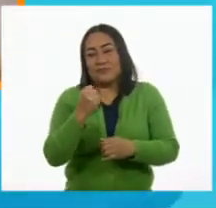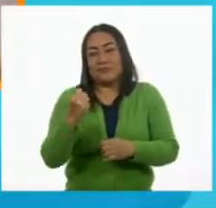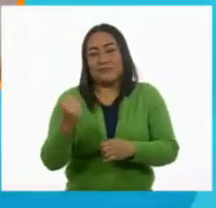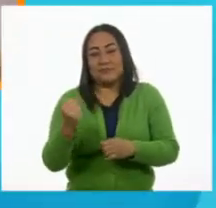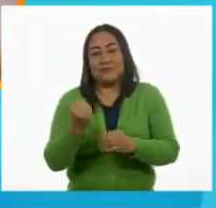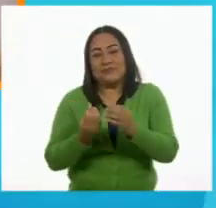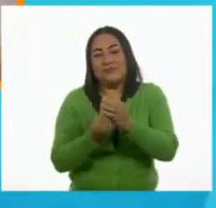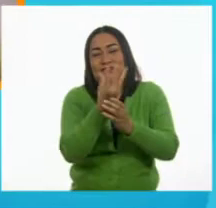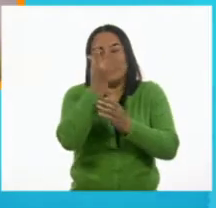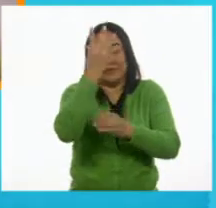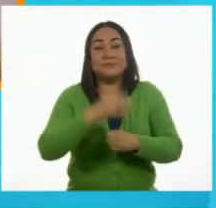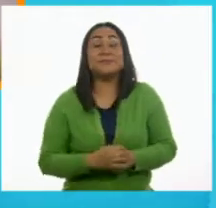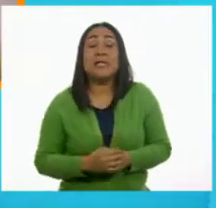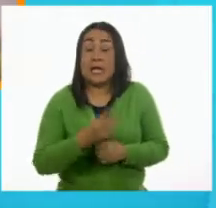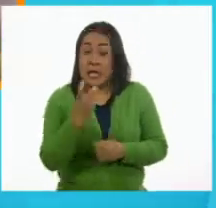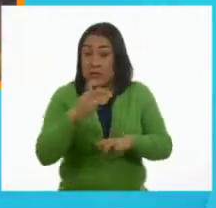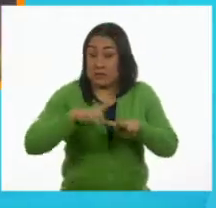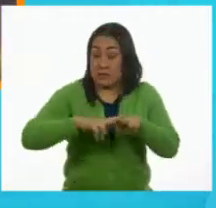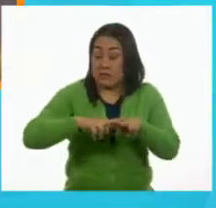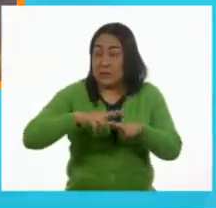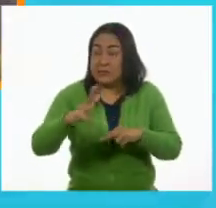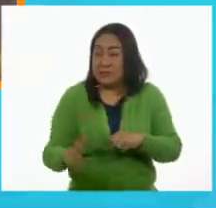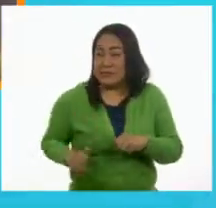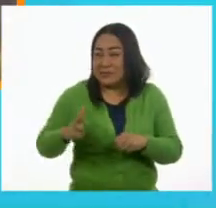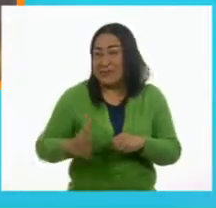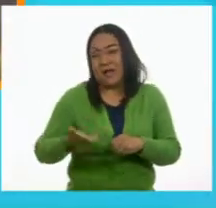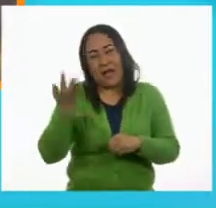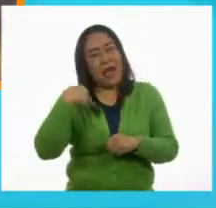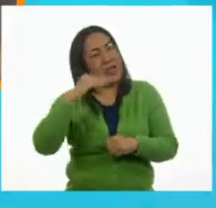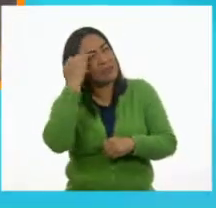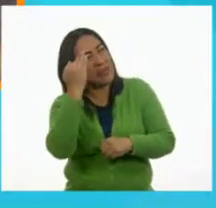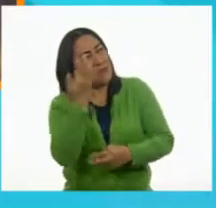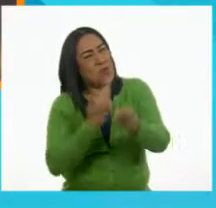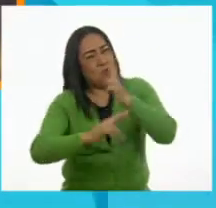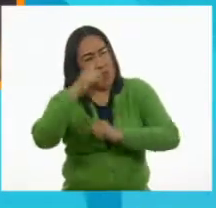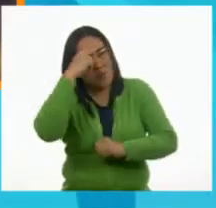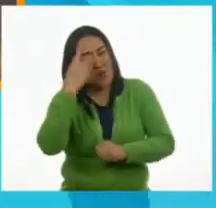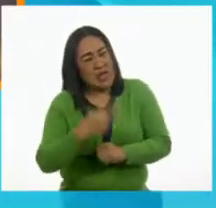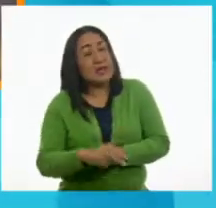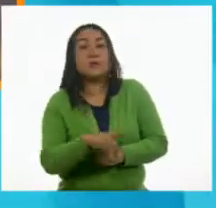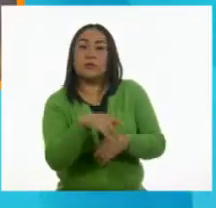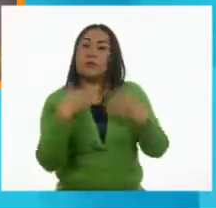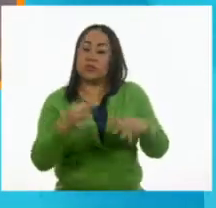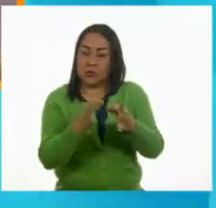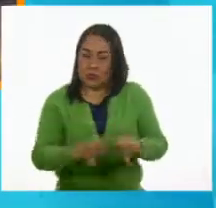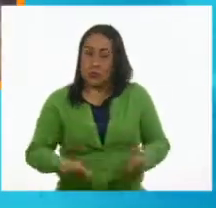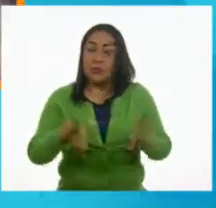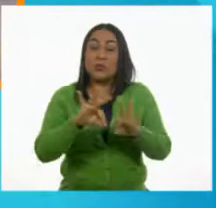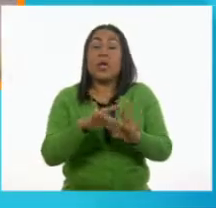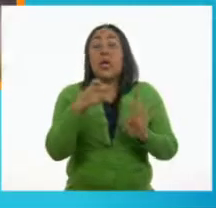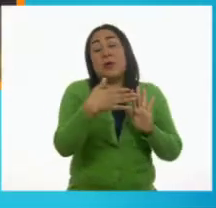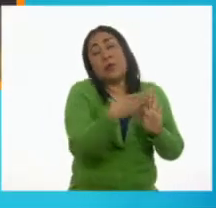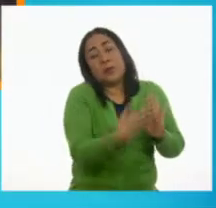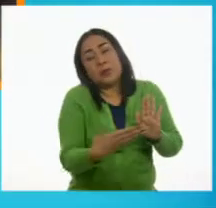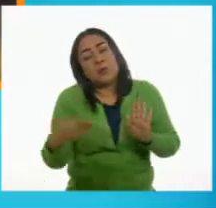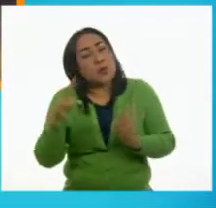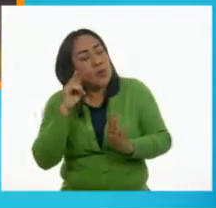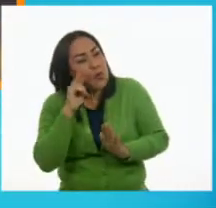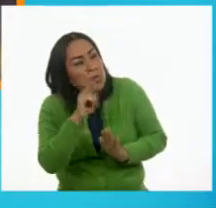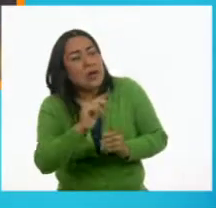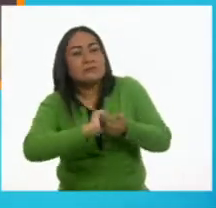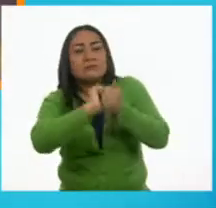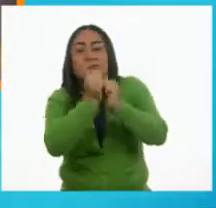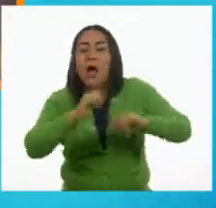La participación del ferrocarril en la Revolución Mexicana fue muy importante y desde entonces ha sido testigo del